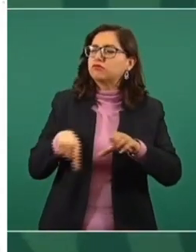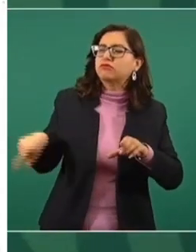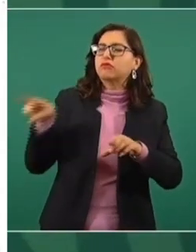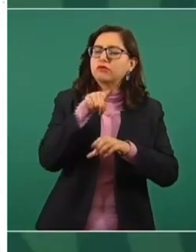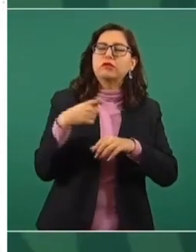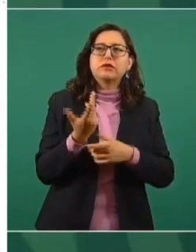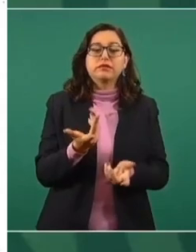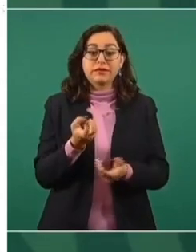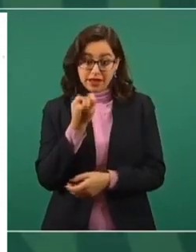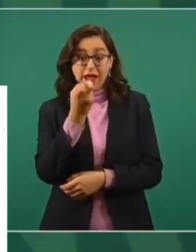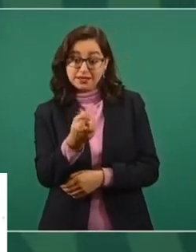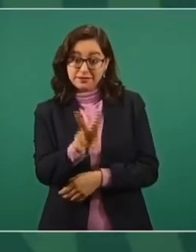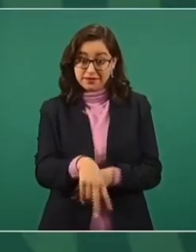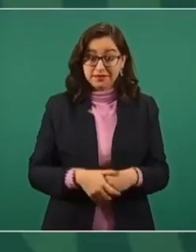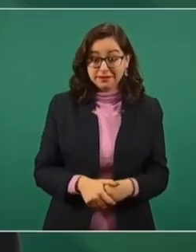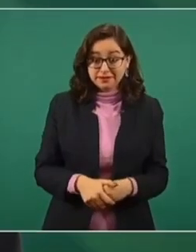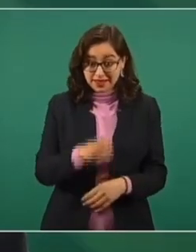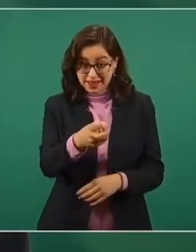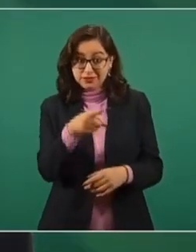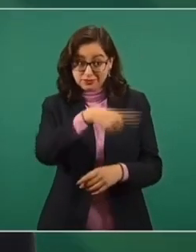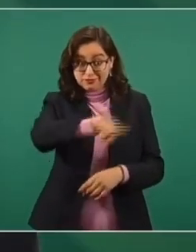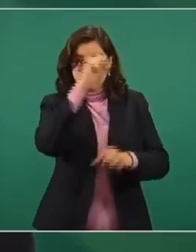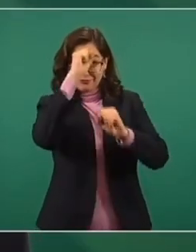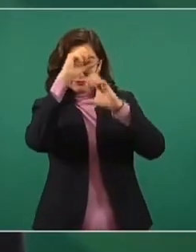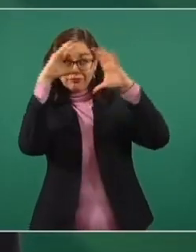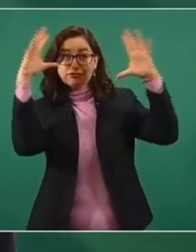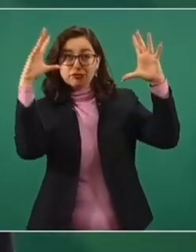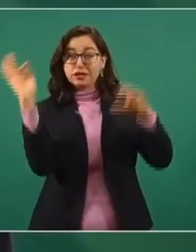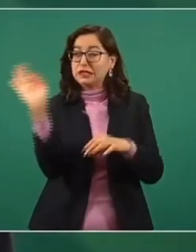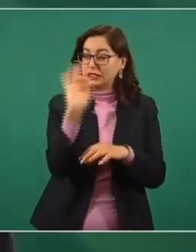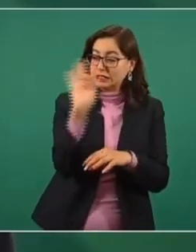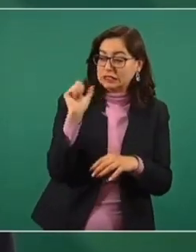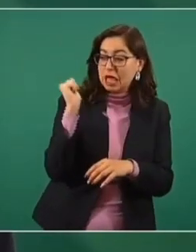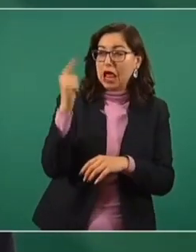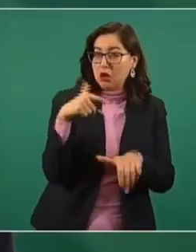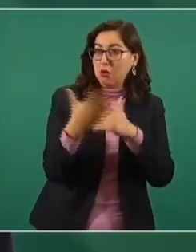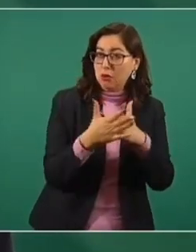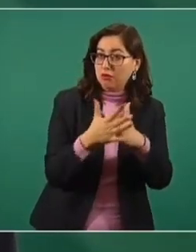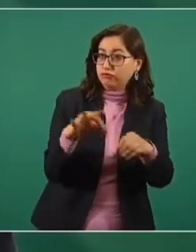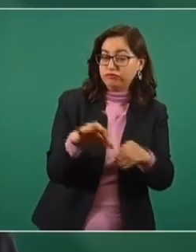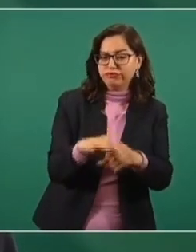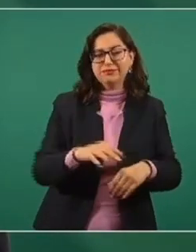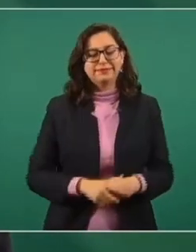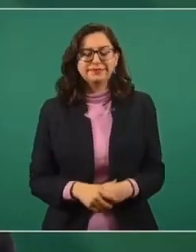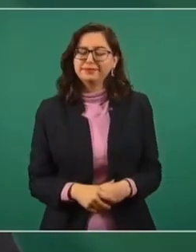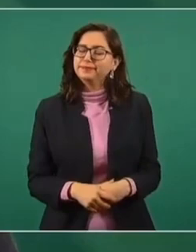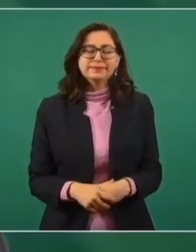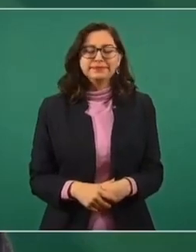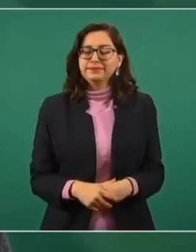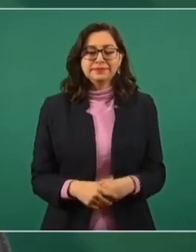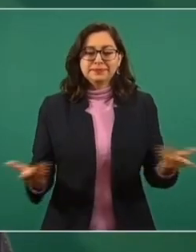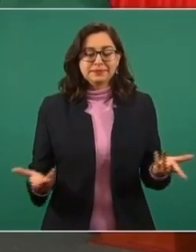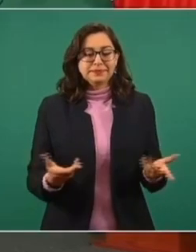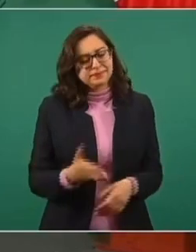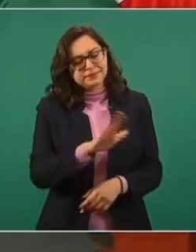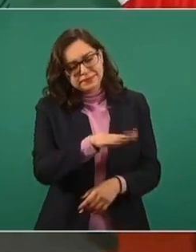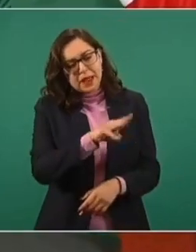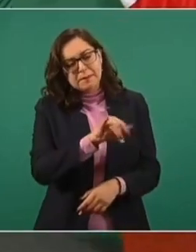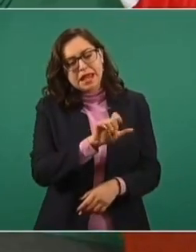tu pregunta, en el fondo, que se pueden utilizar los datos con propósitos electorales, pues ya deben de saber en milenio